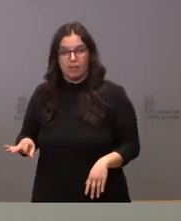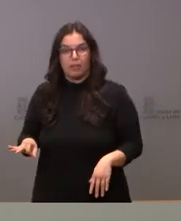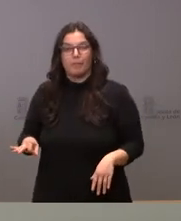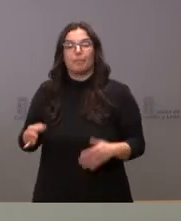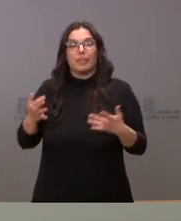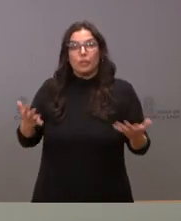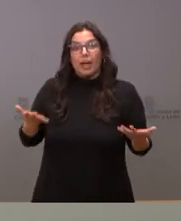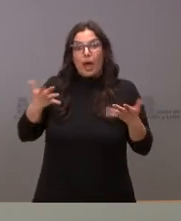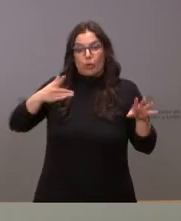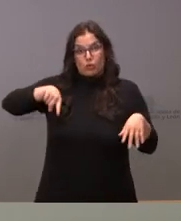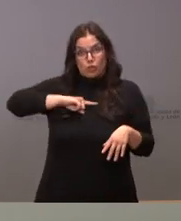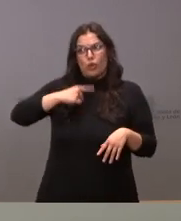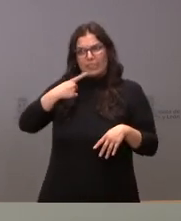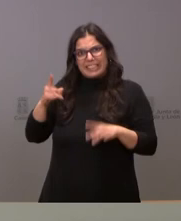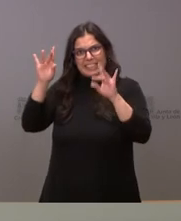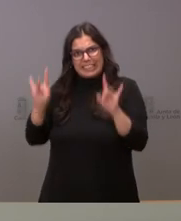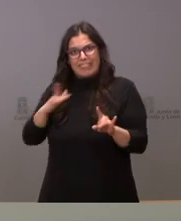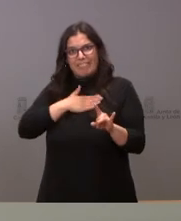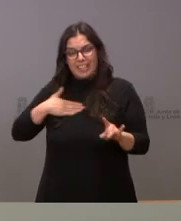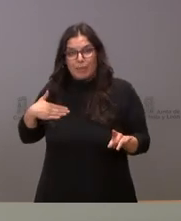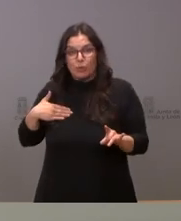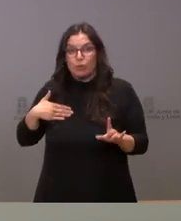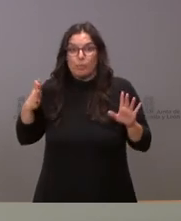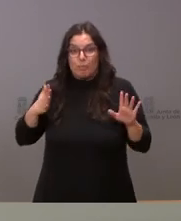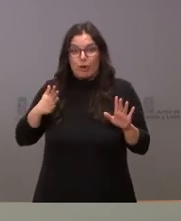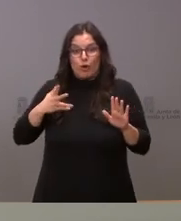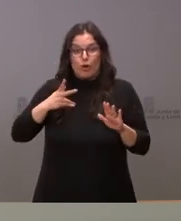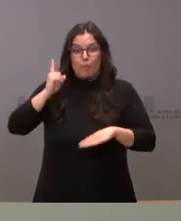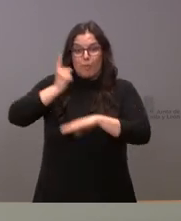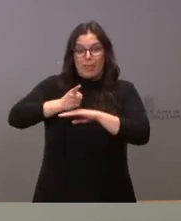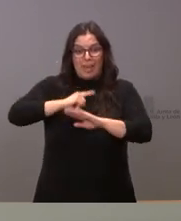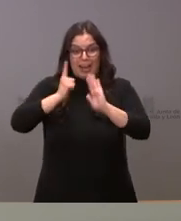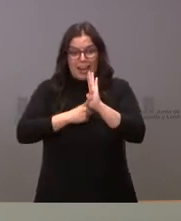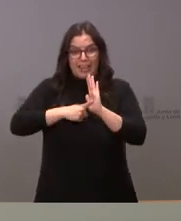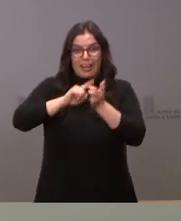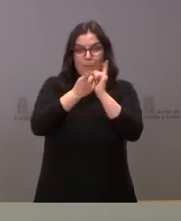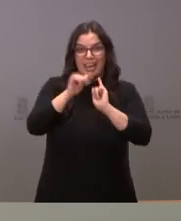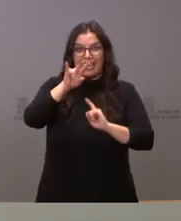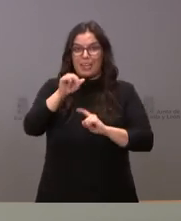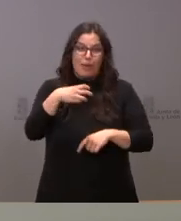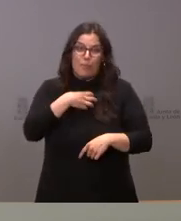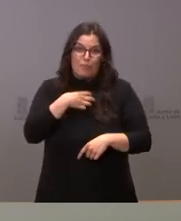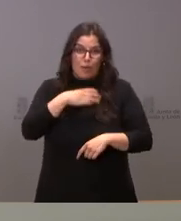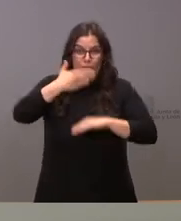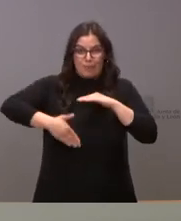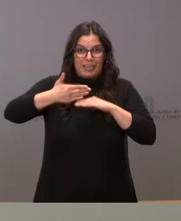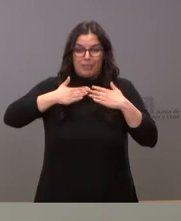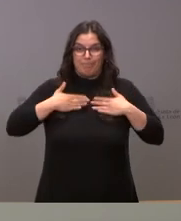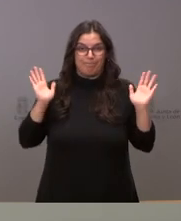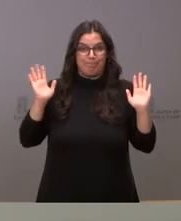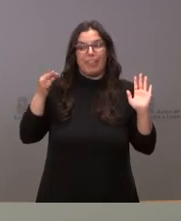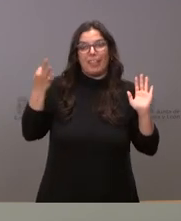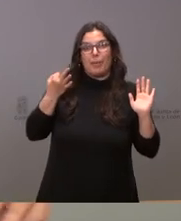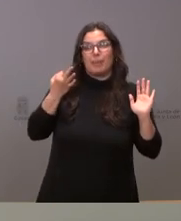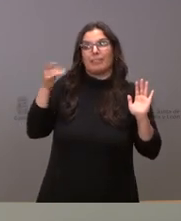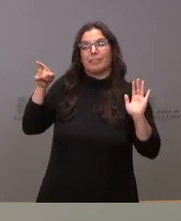mostramos esa voluntad las comunidades autónomas no tenemos capacidad normativa para la reducción del IVA y tenemos que instar al gobierno para que lo haga con carácter general